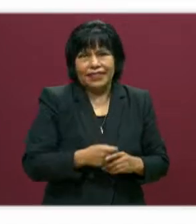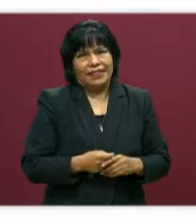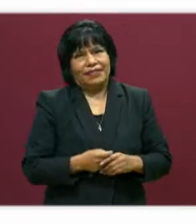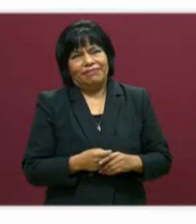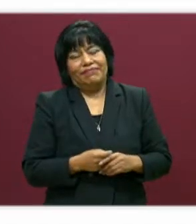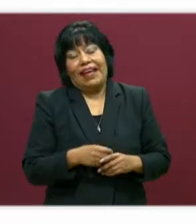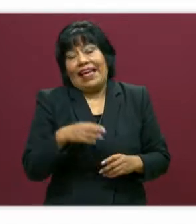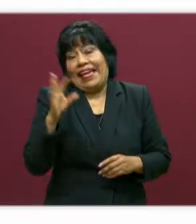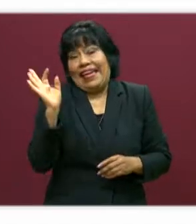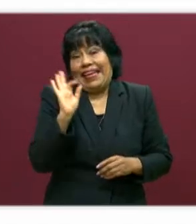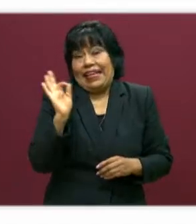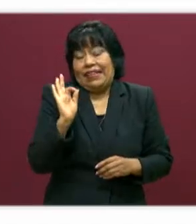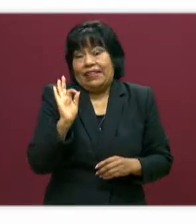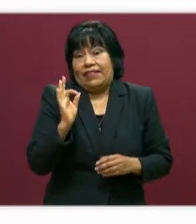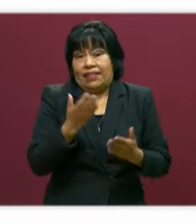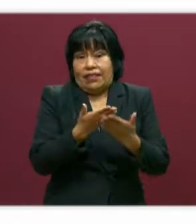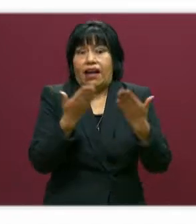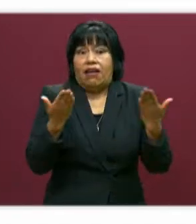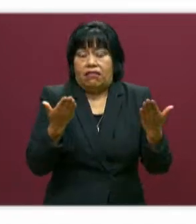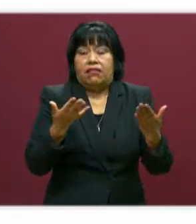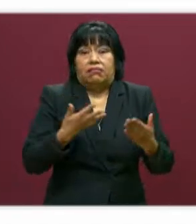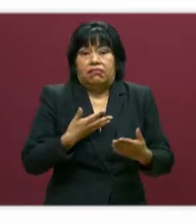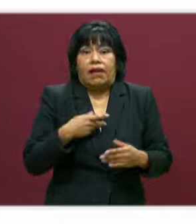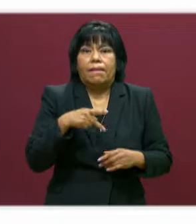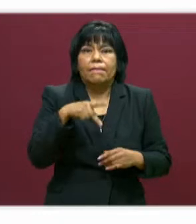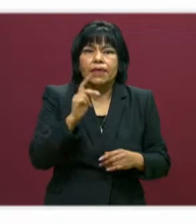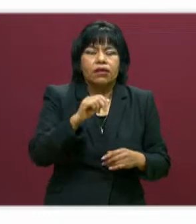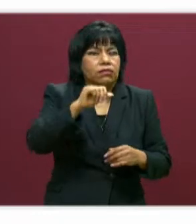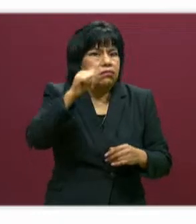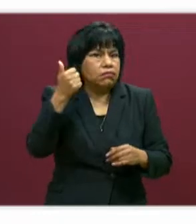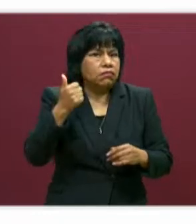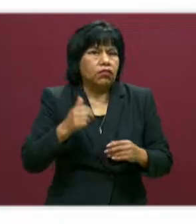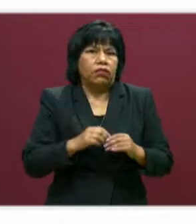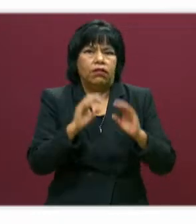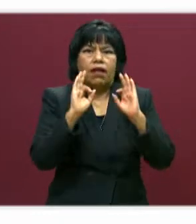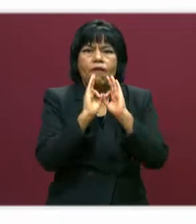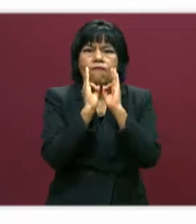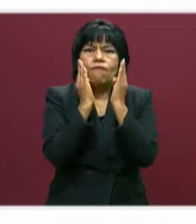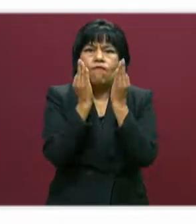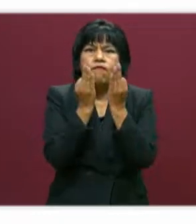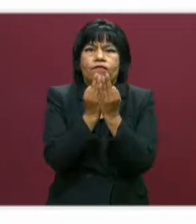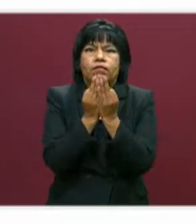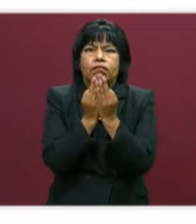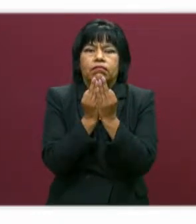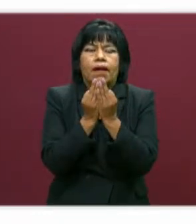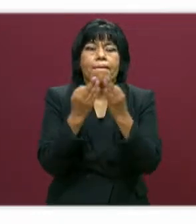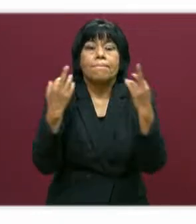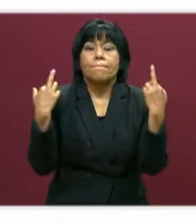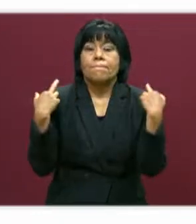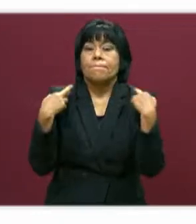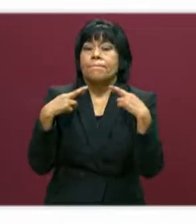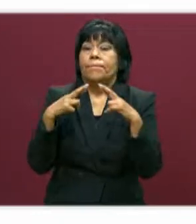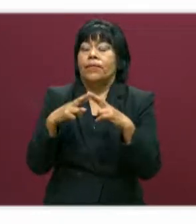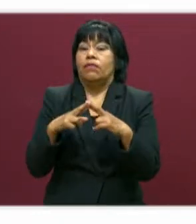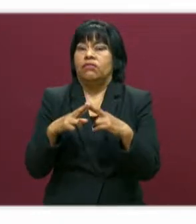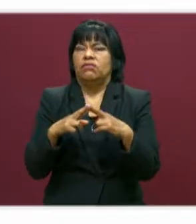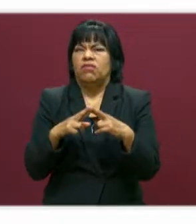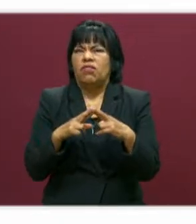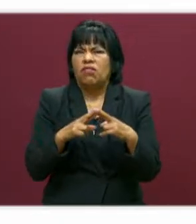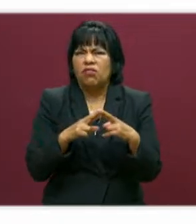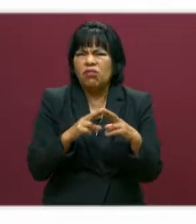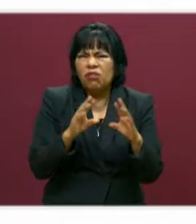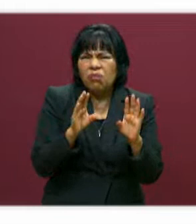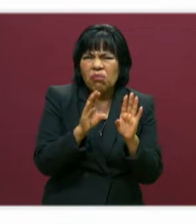todavía estar presente. Pero también existe la contraparte. Concebir al profesor como un